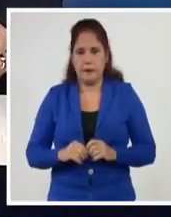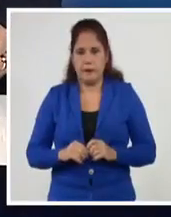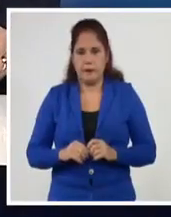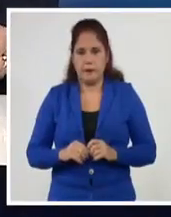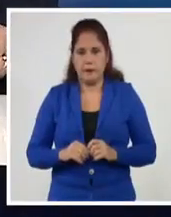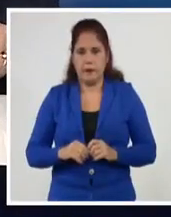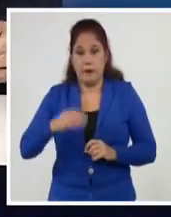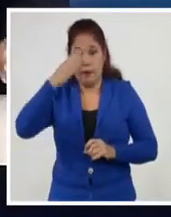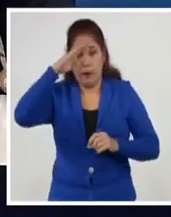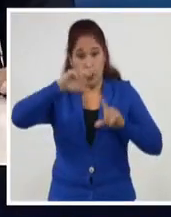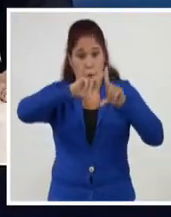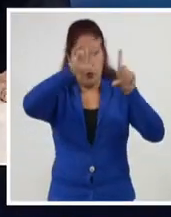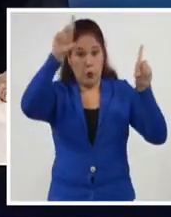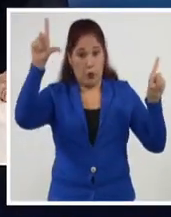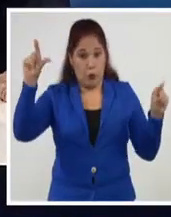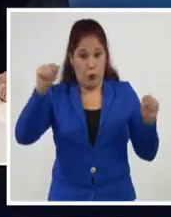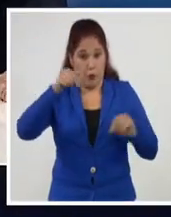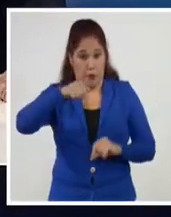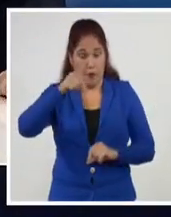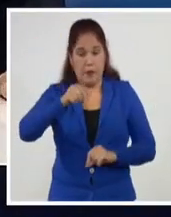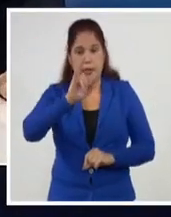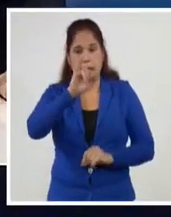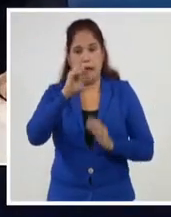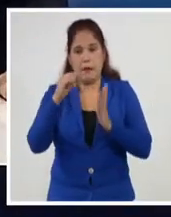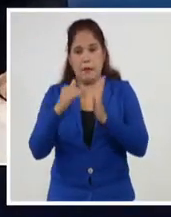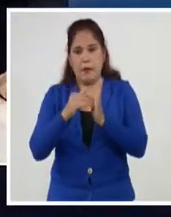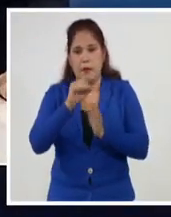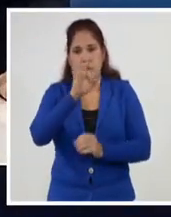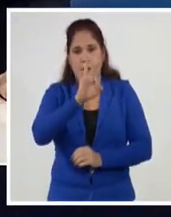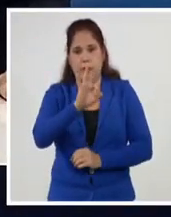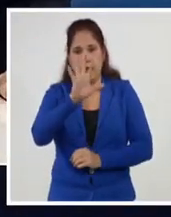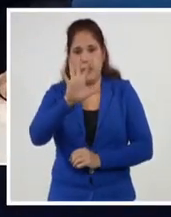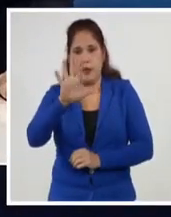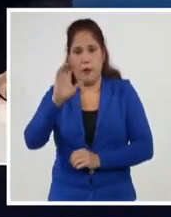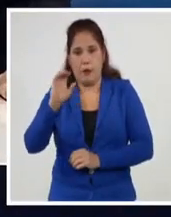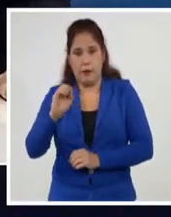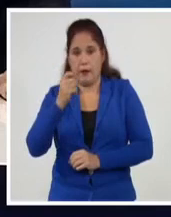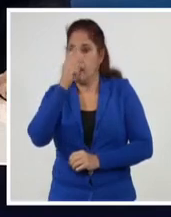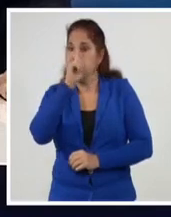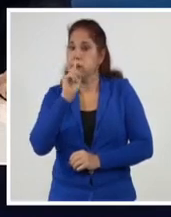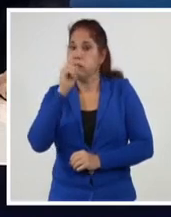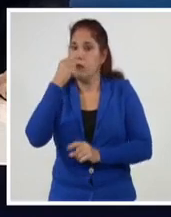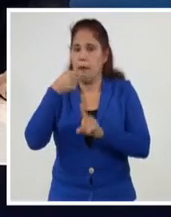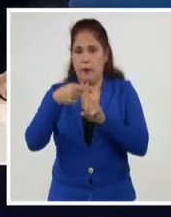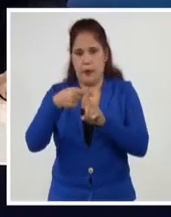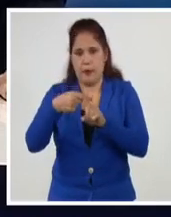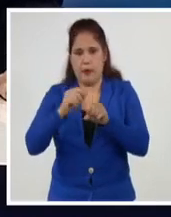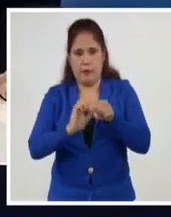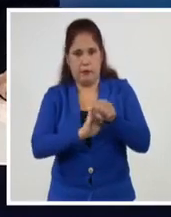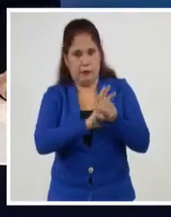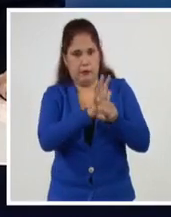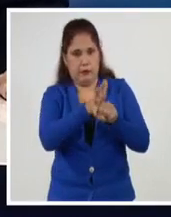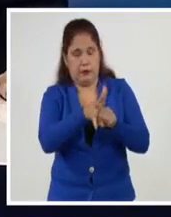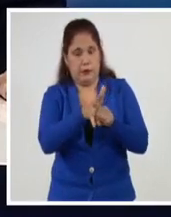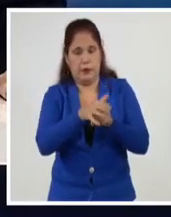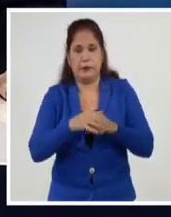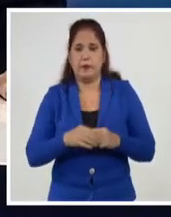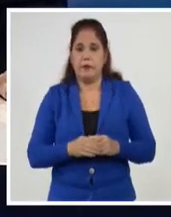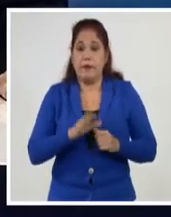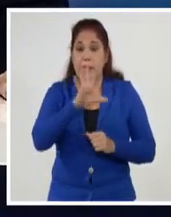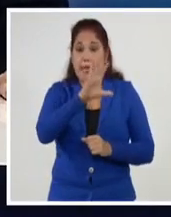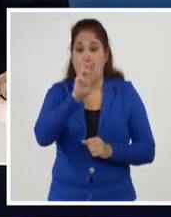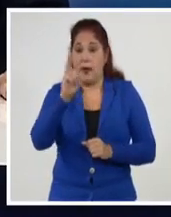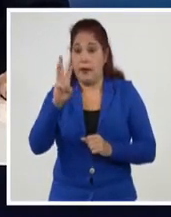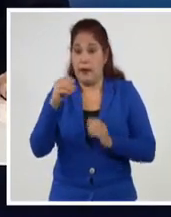Bueno, Cuba reportó al cierre del 27 de agosto 6.850 muestras positivas a la COVID-19 de las más de 53